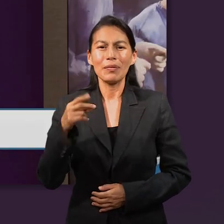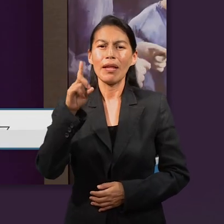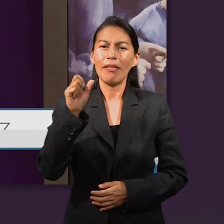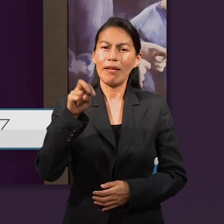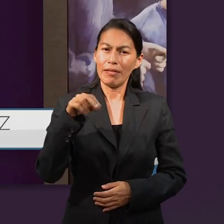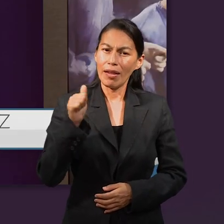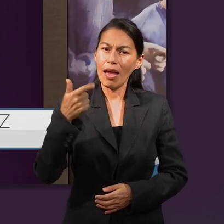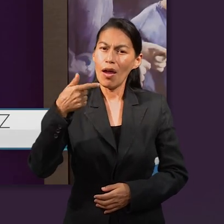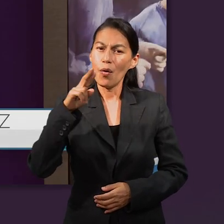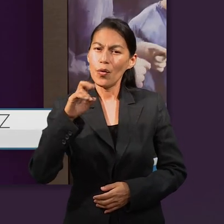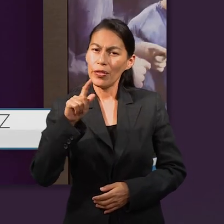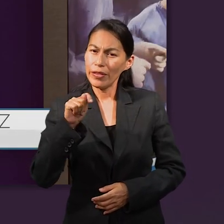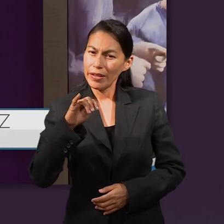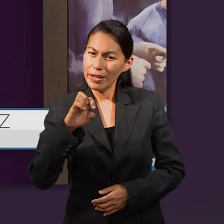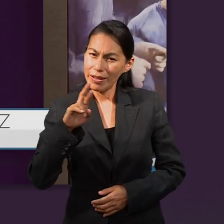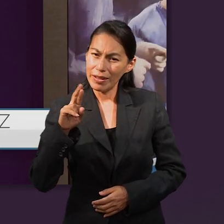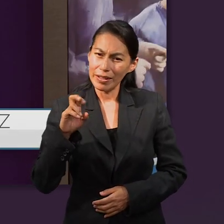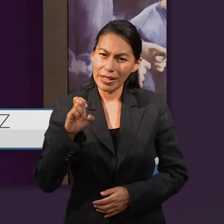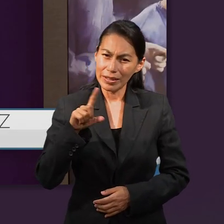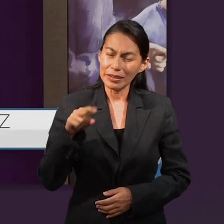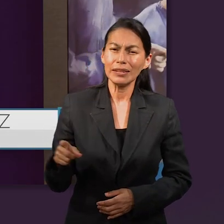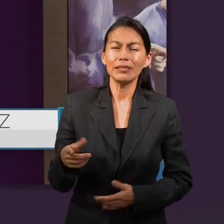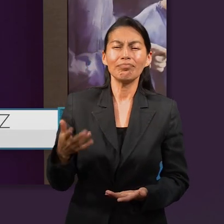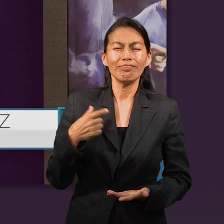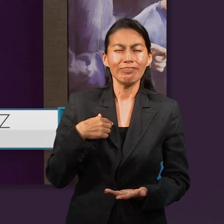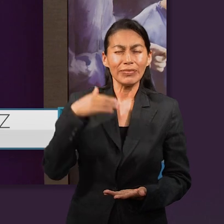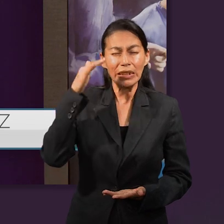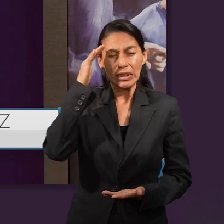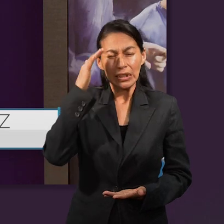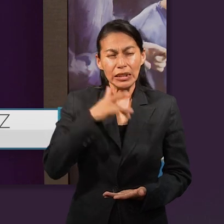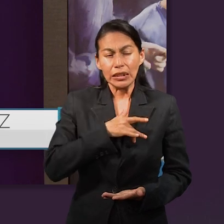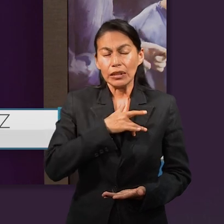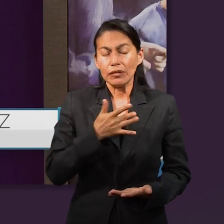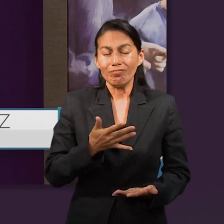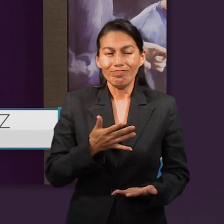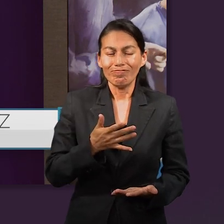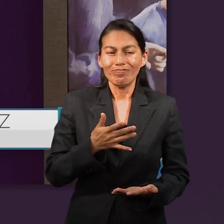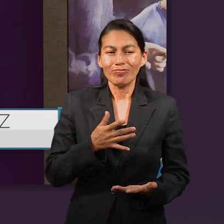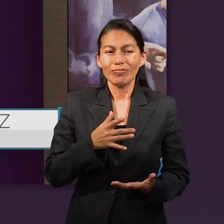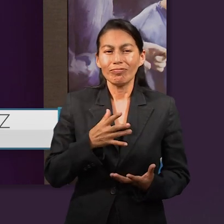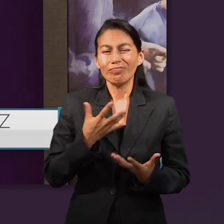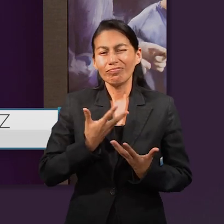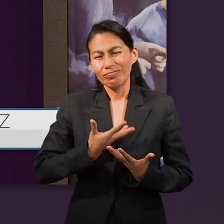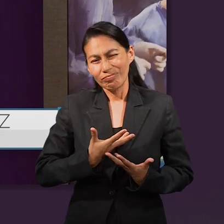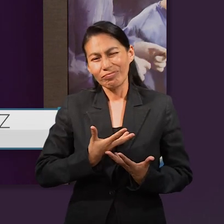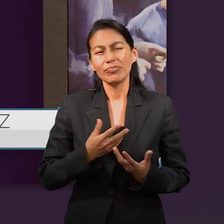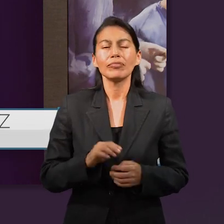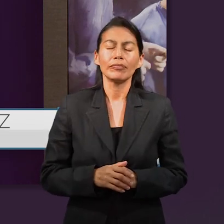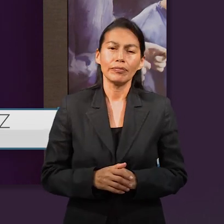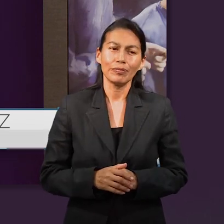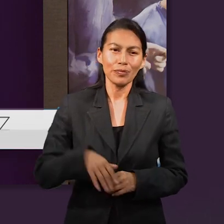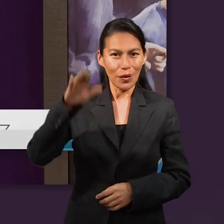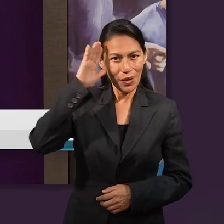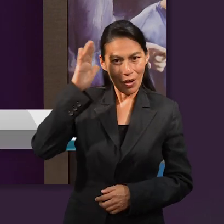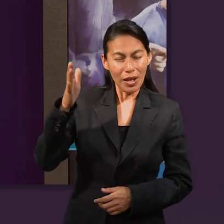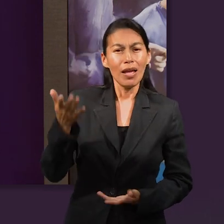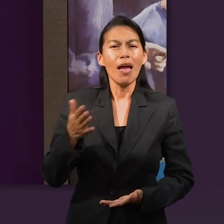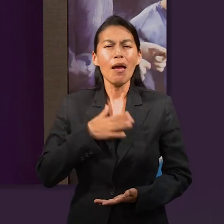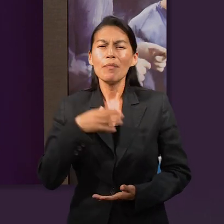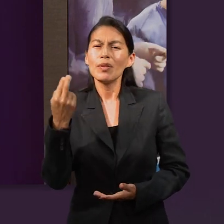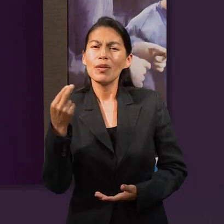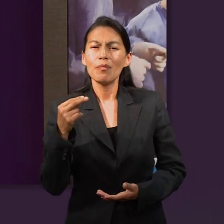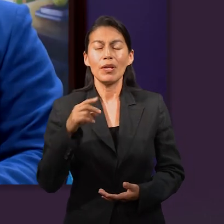Dana Gutiérrez. Yo creo que el sentimiento más grande o como que lo más que he sentido ha sido decepción. ¿Decepción?